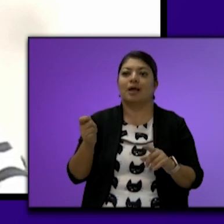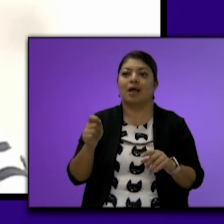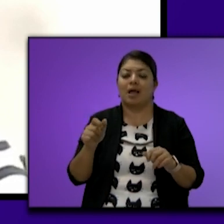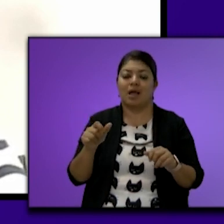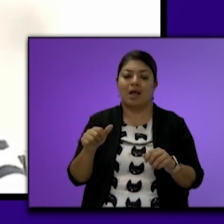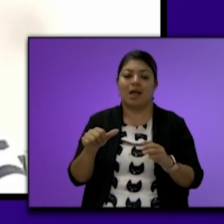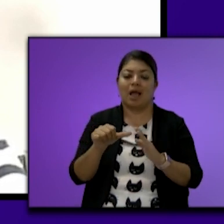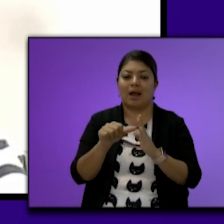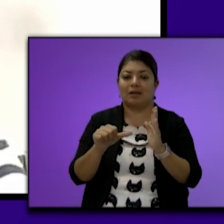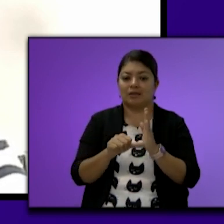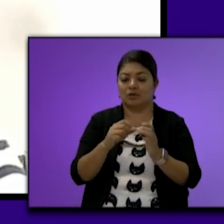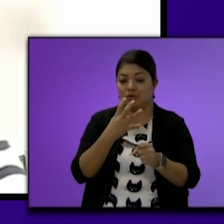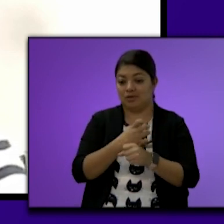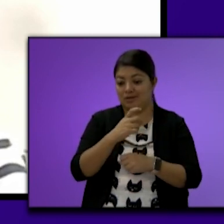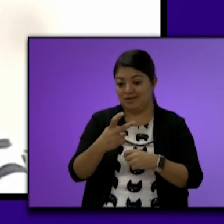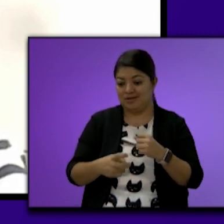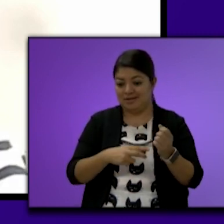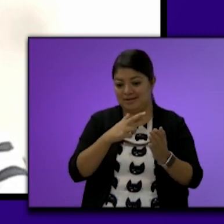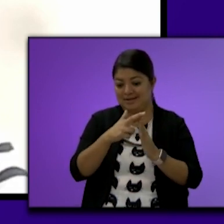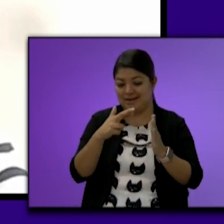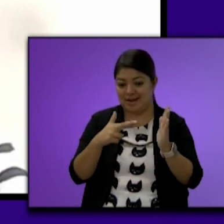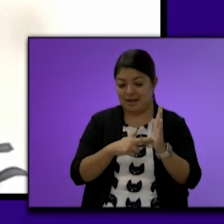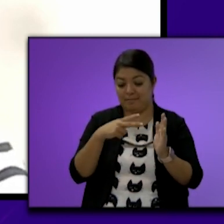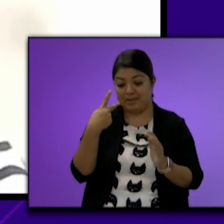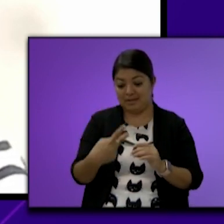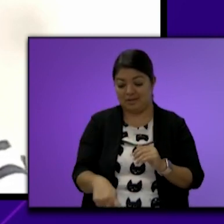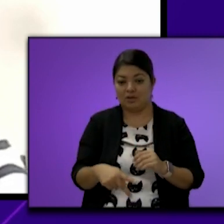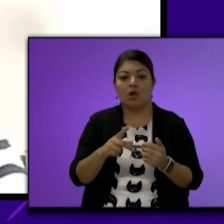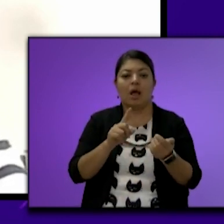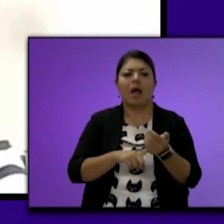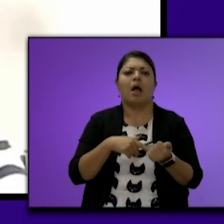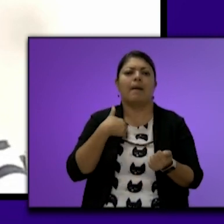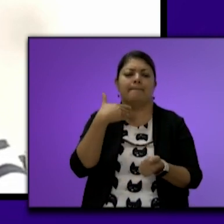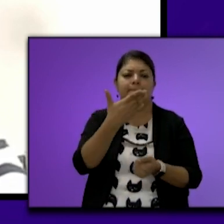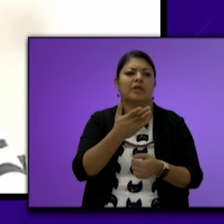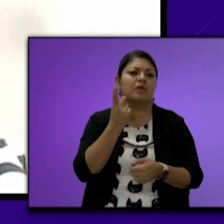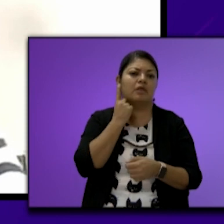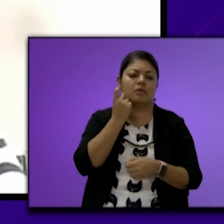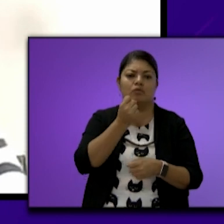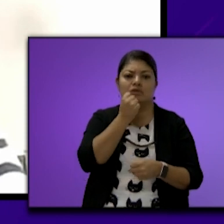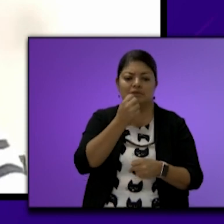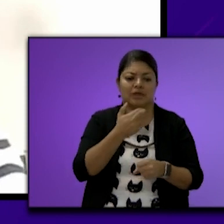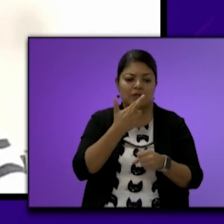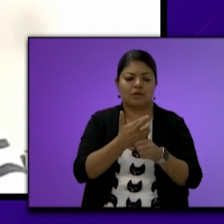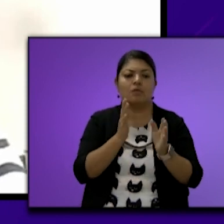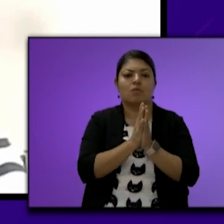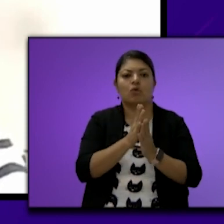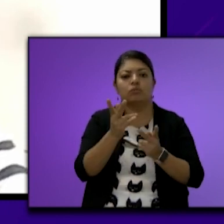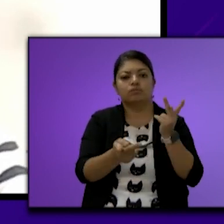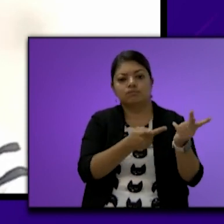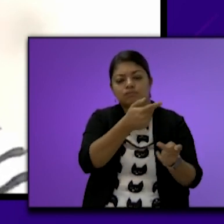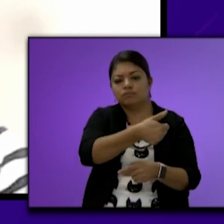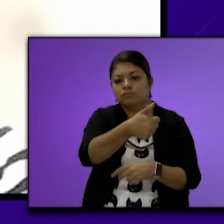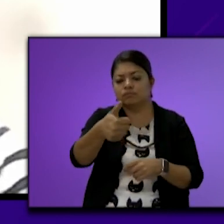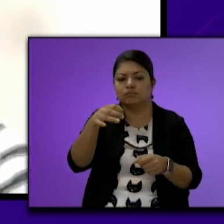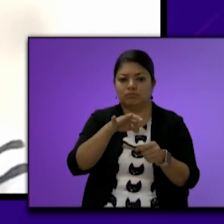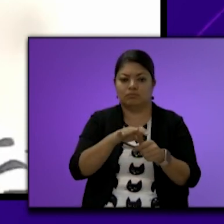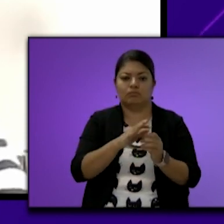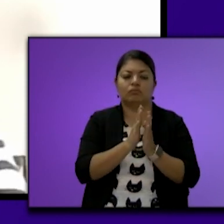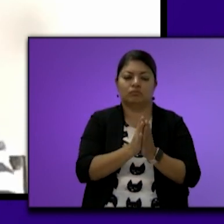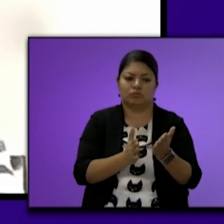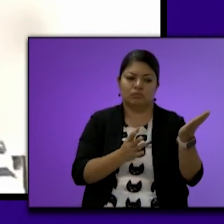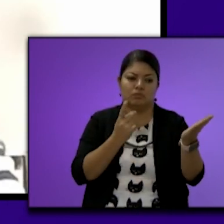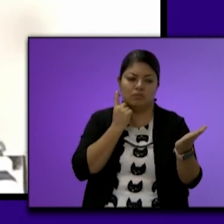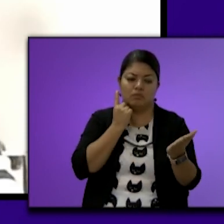cuarta del reglamento De nuestra ley orgánica Solicito amablemente A diputada secretaria Levante la votación nominal Correspondiente Adelante